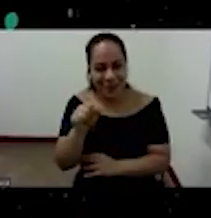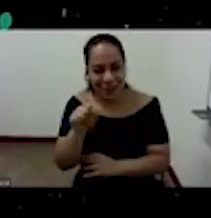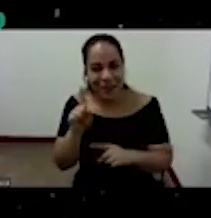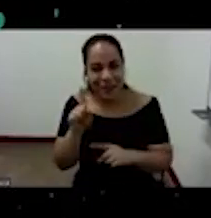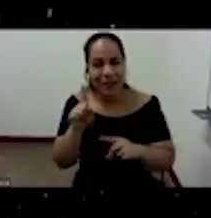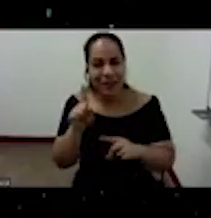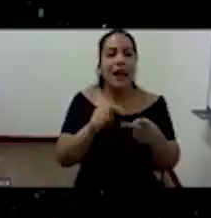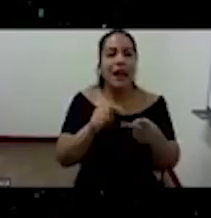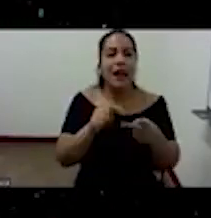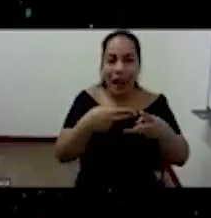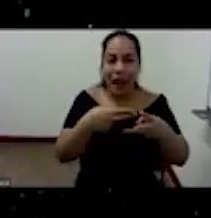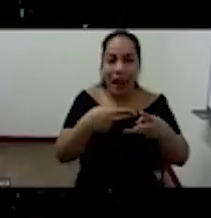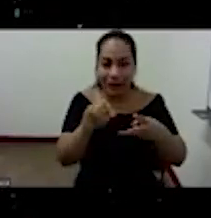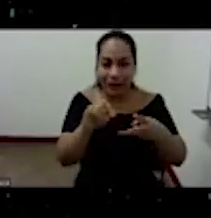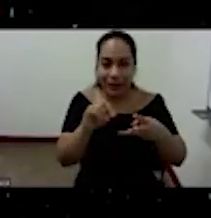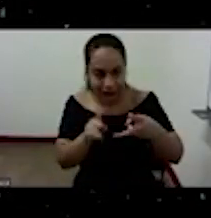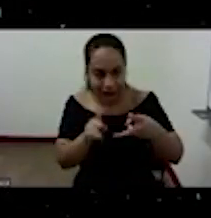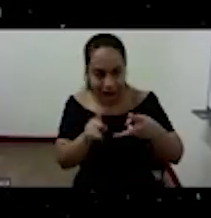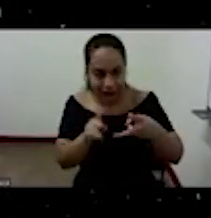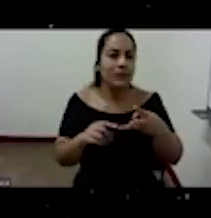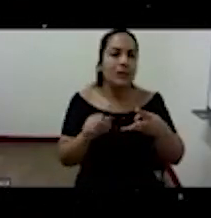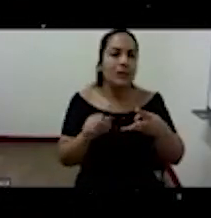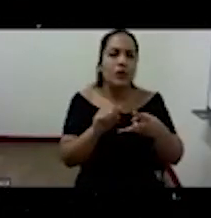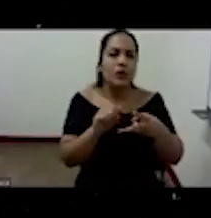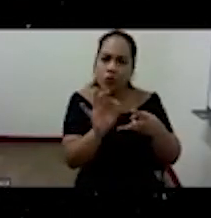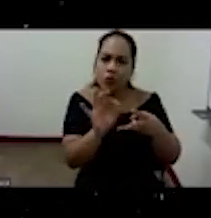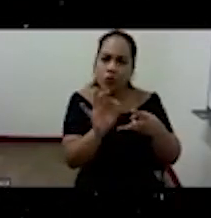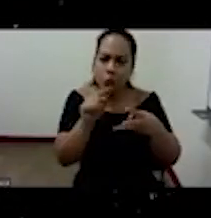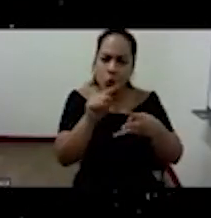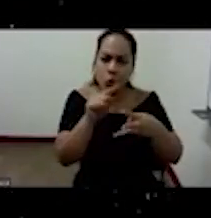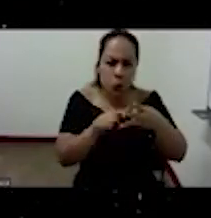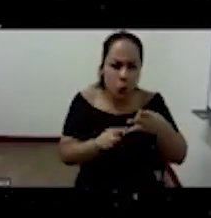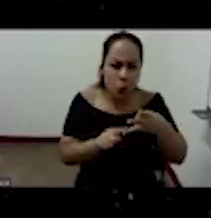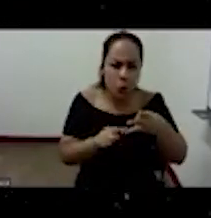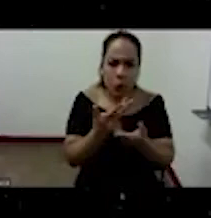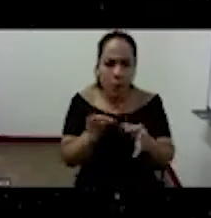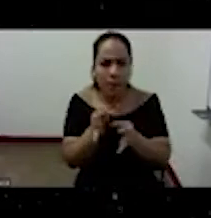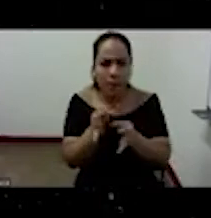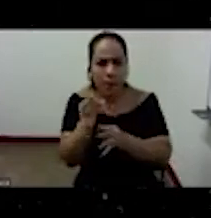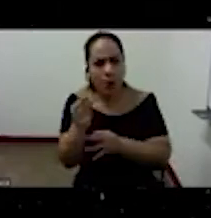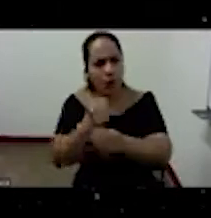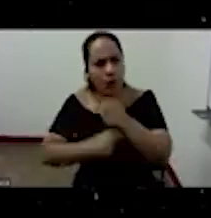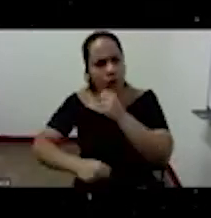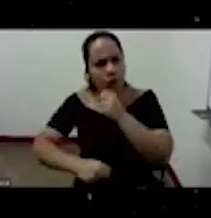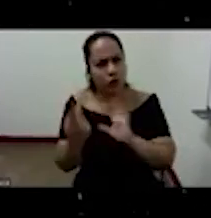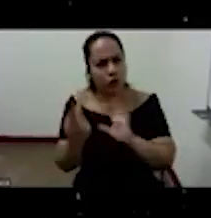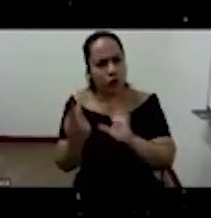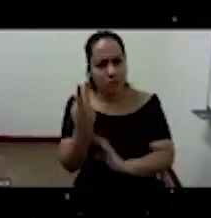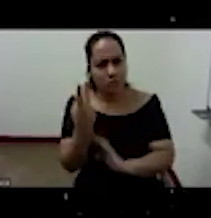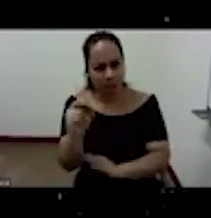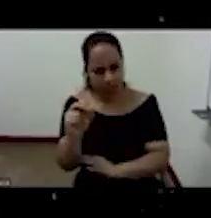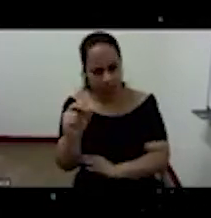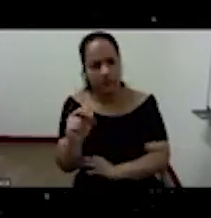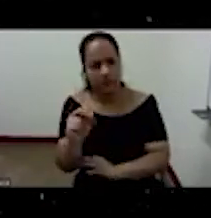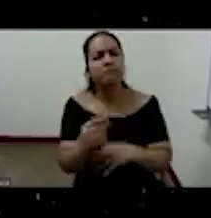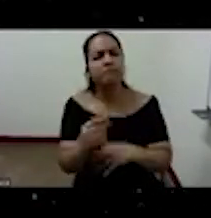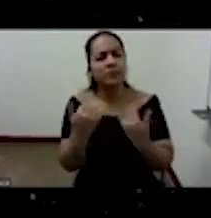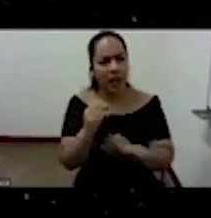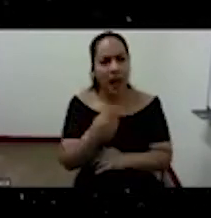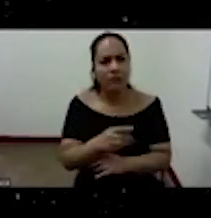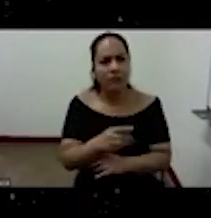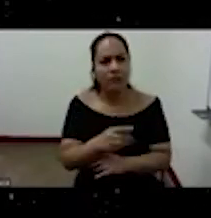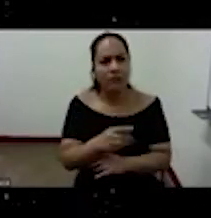cipras el pueblo griego que en el año 2015 decidió 62